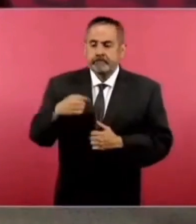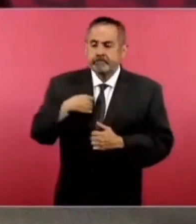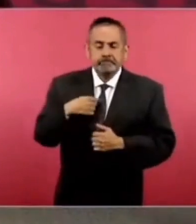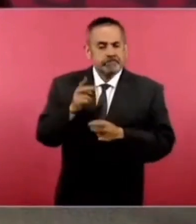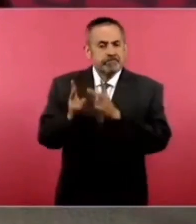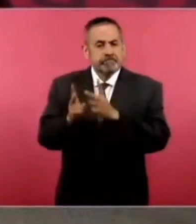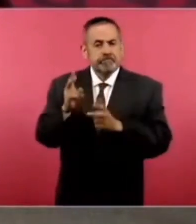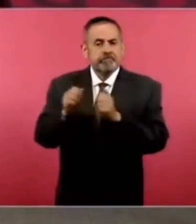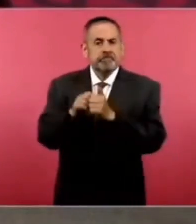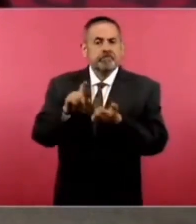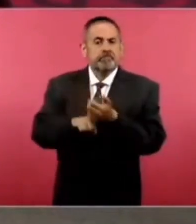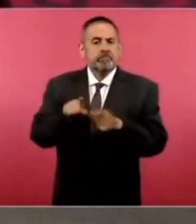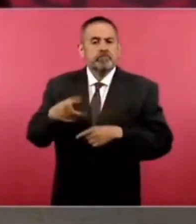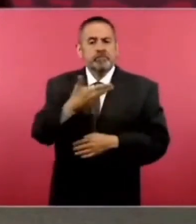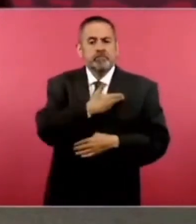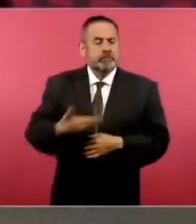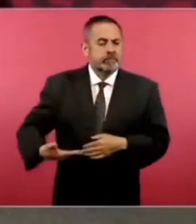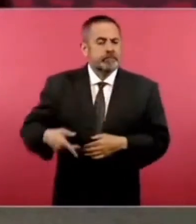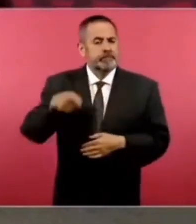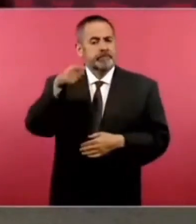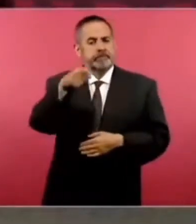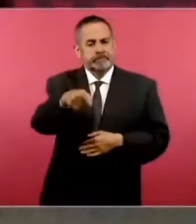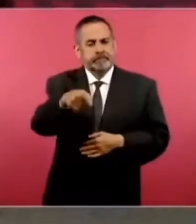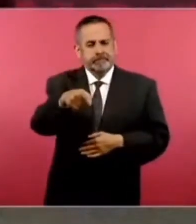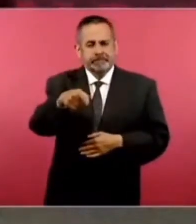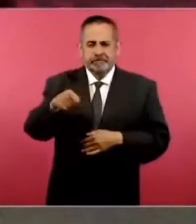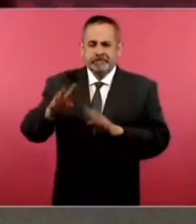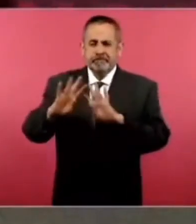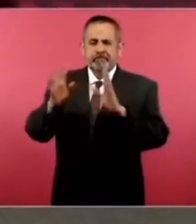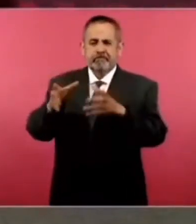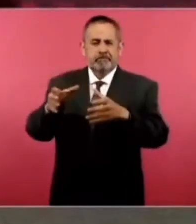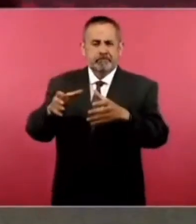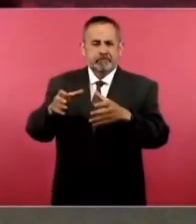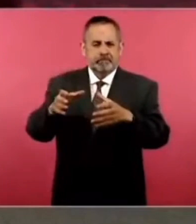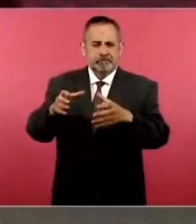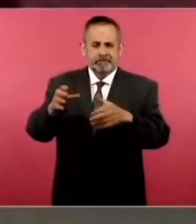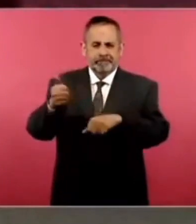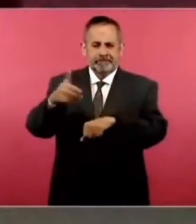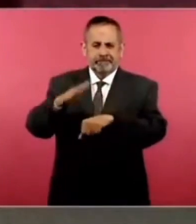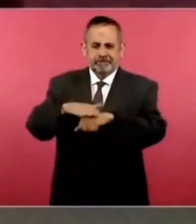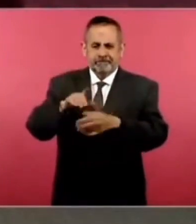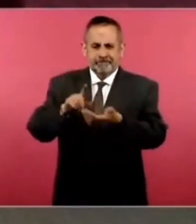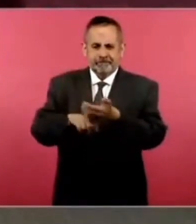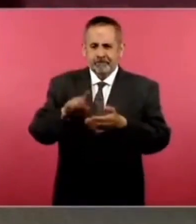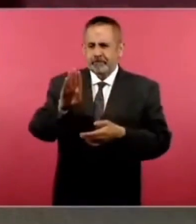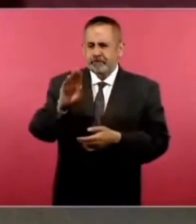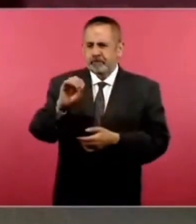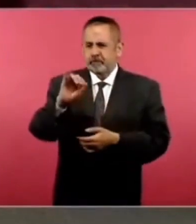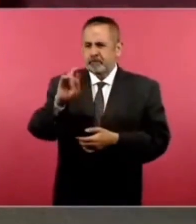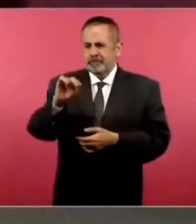con el presidente del Consejo de Administración de Boeing